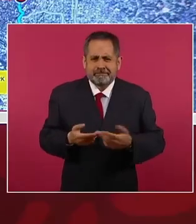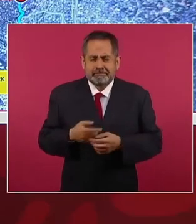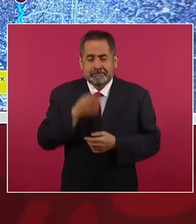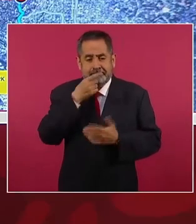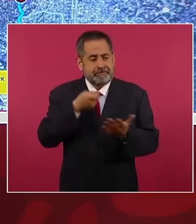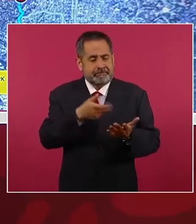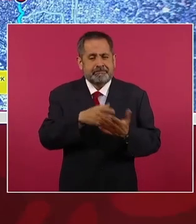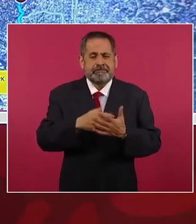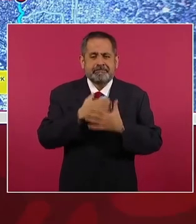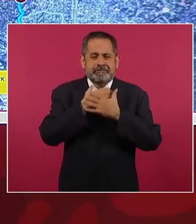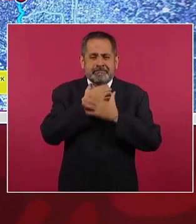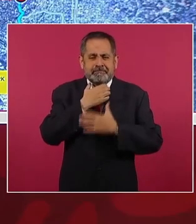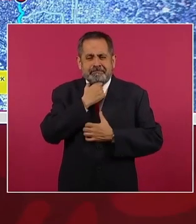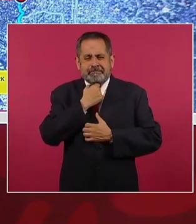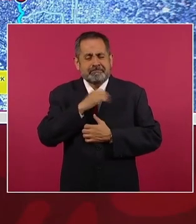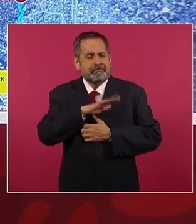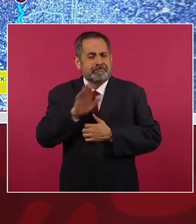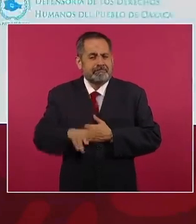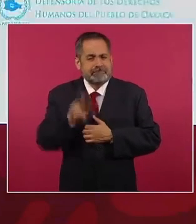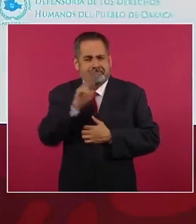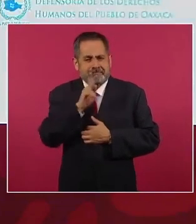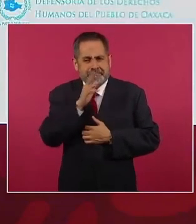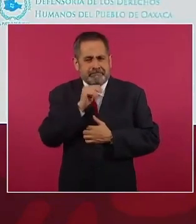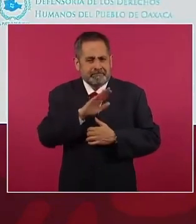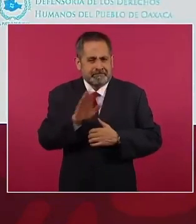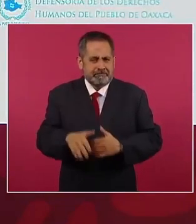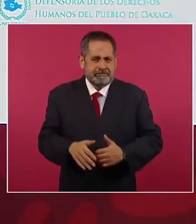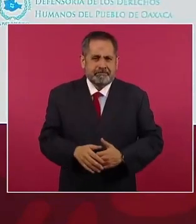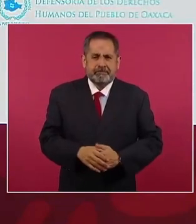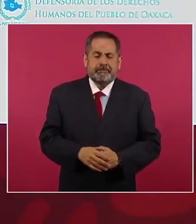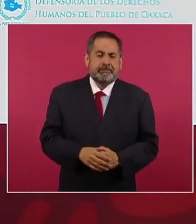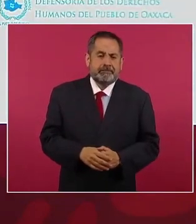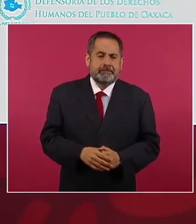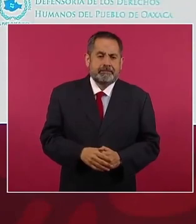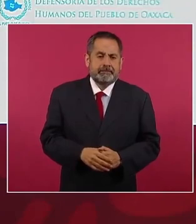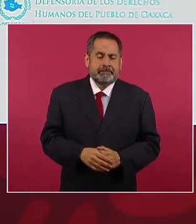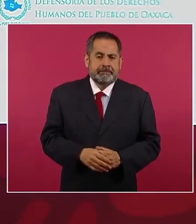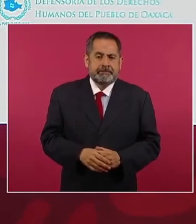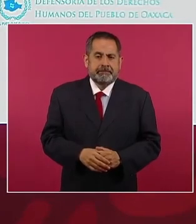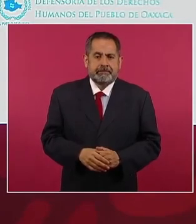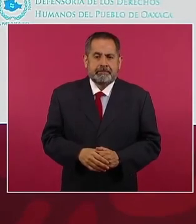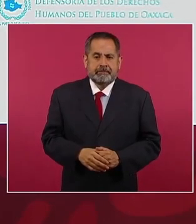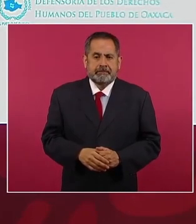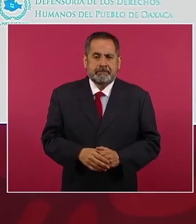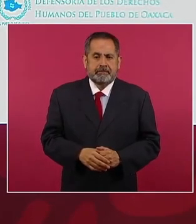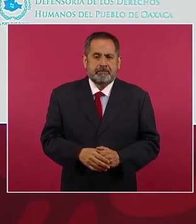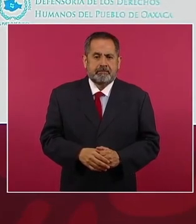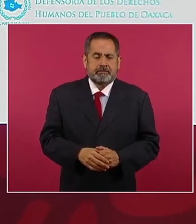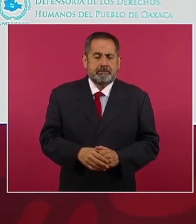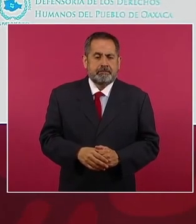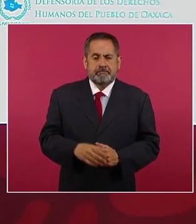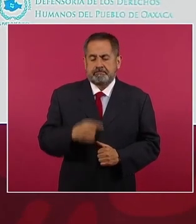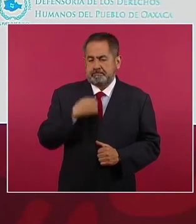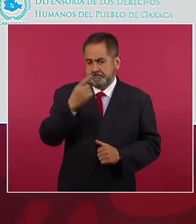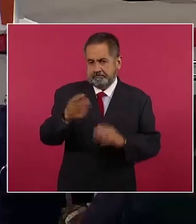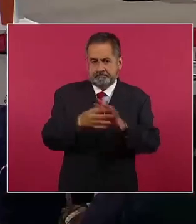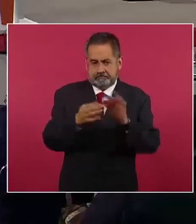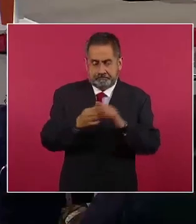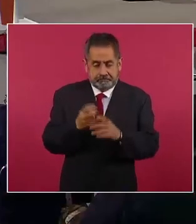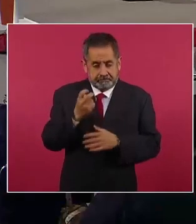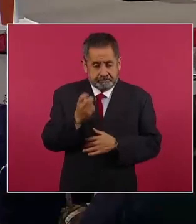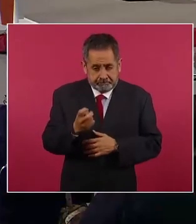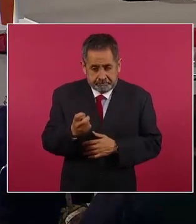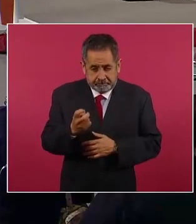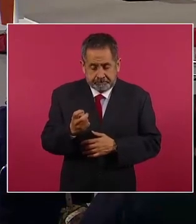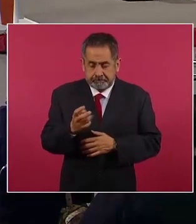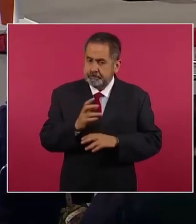por ahorcamiento. Siguiente, comentar que a partir de este evento se